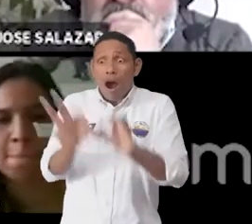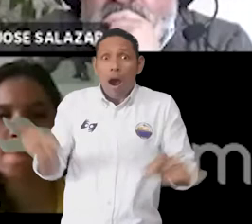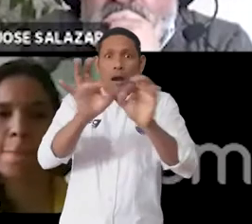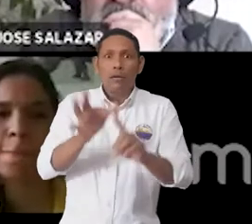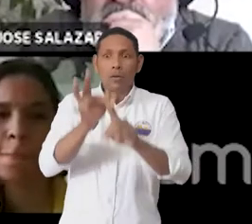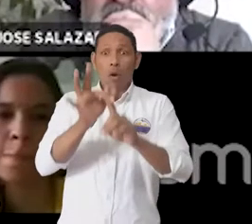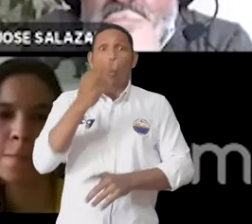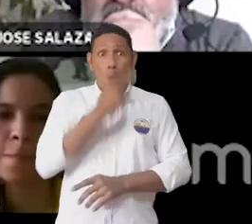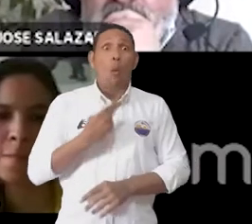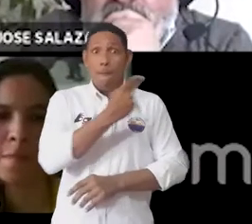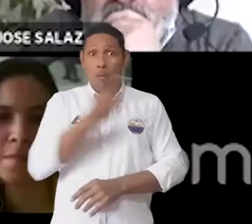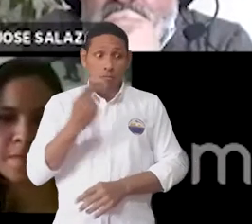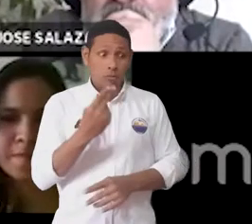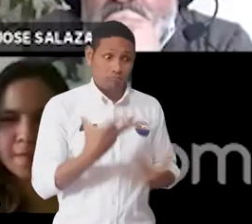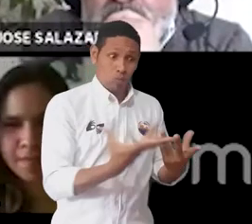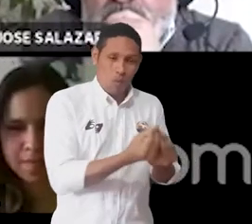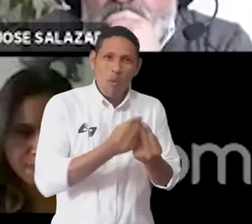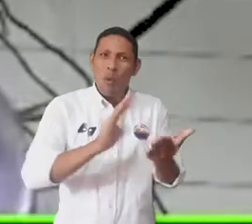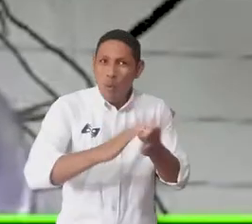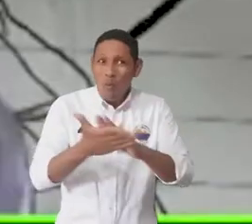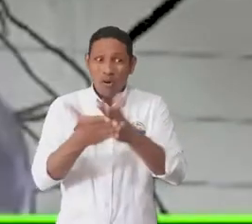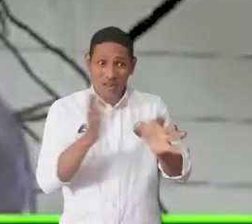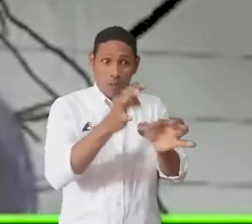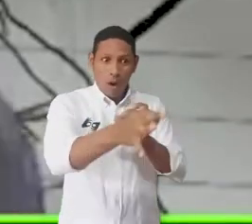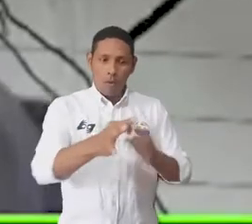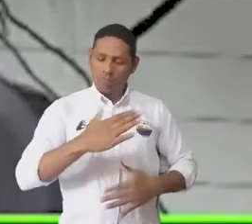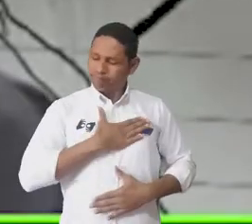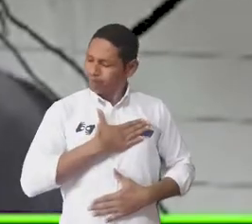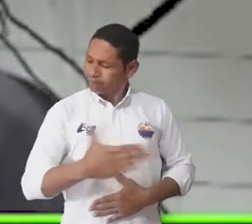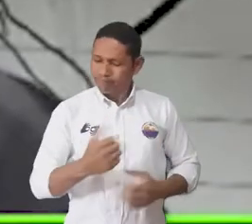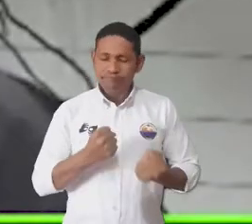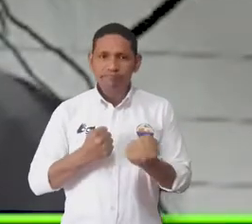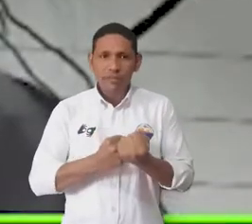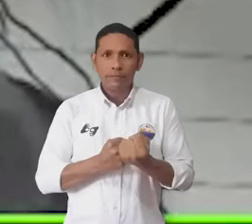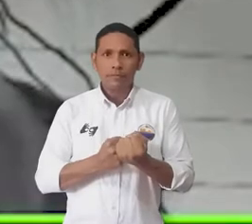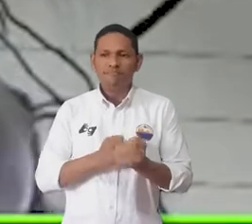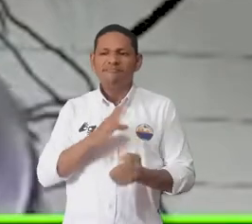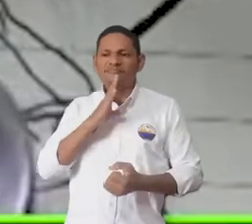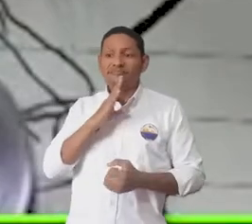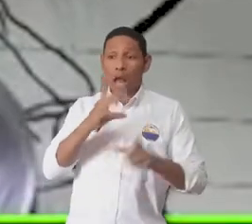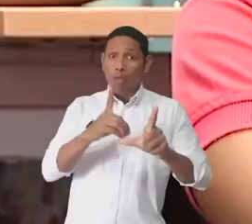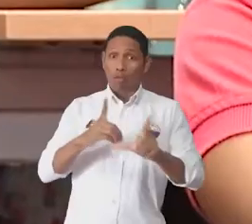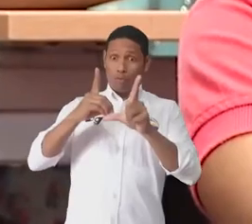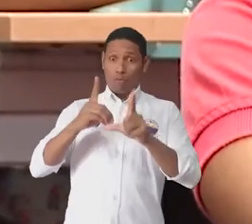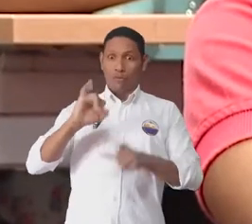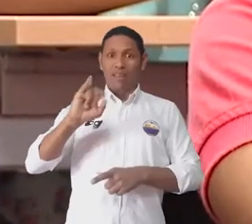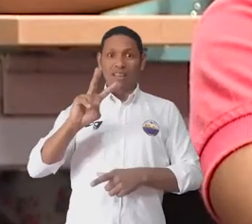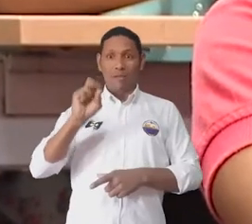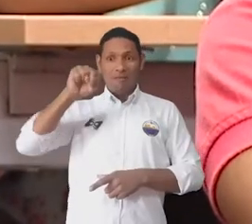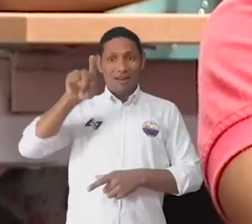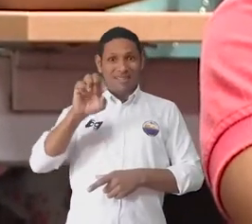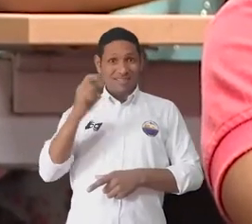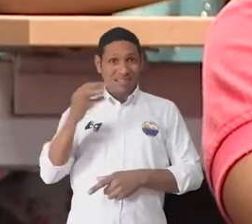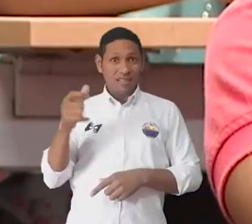un compromiso con el bien común de las comunidades y pueblos. El doctorado coordinado por el doctor Iván Sánchez Fontalbo le apuesta a